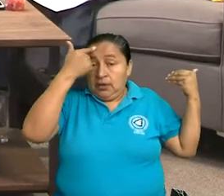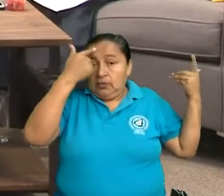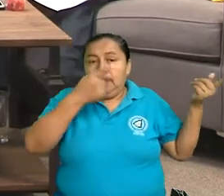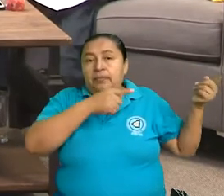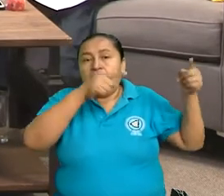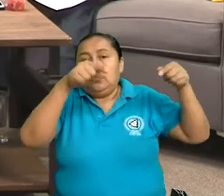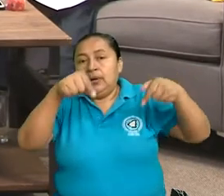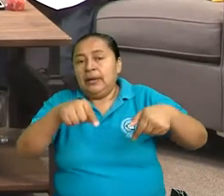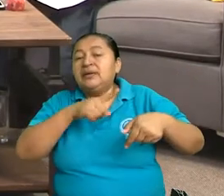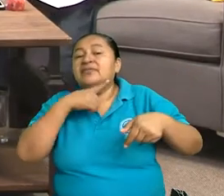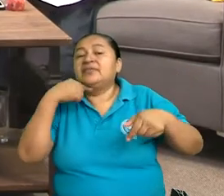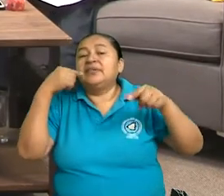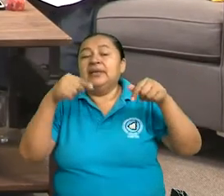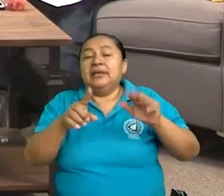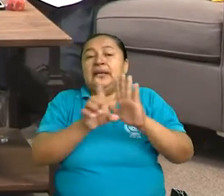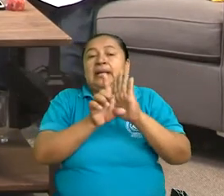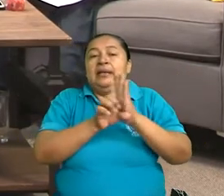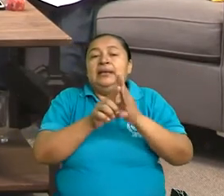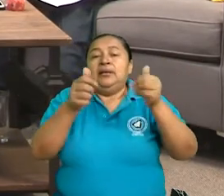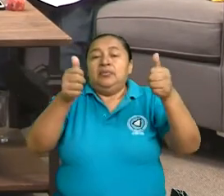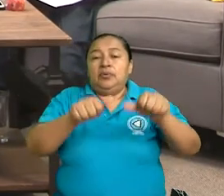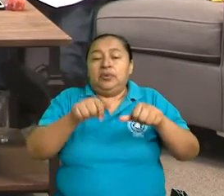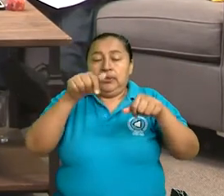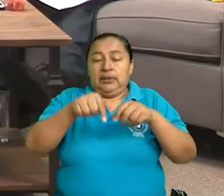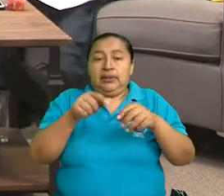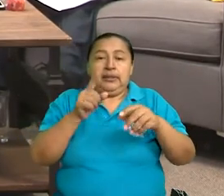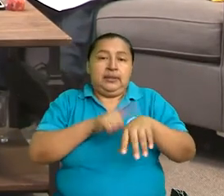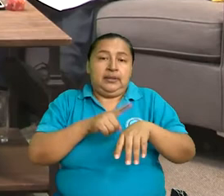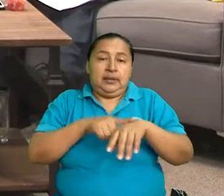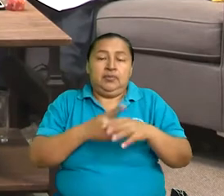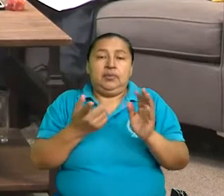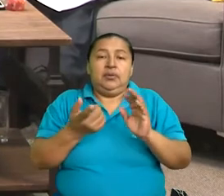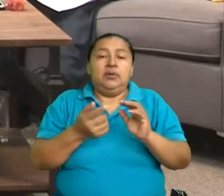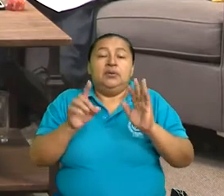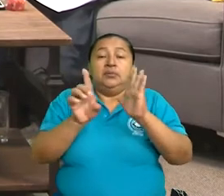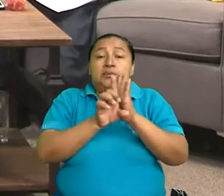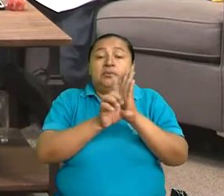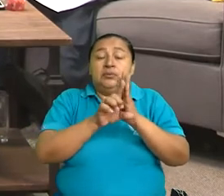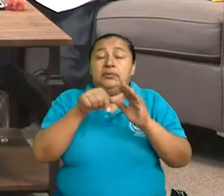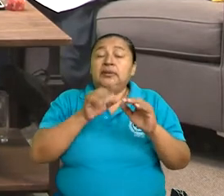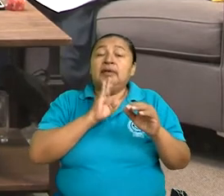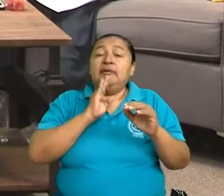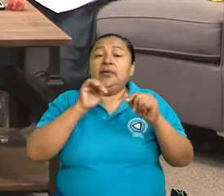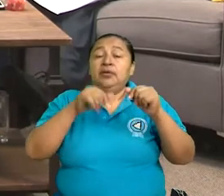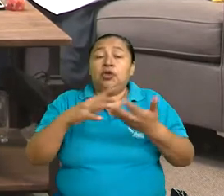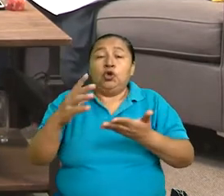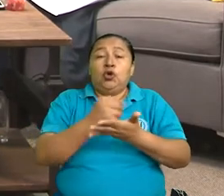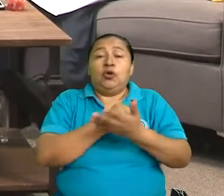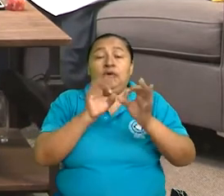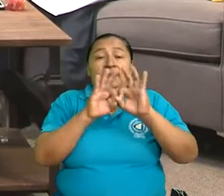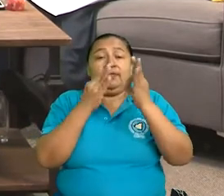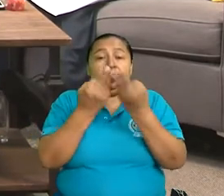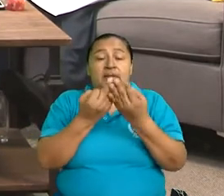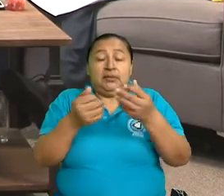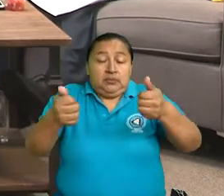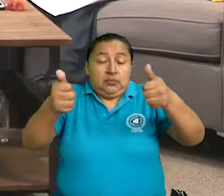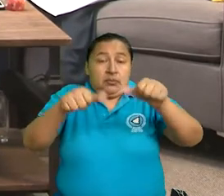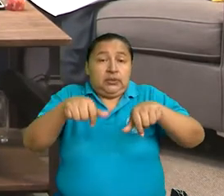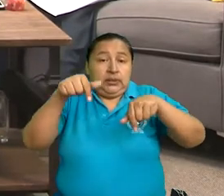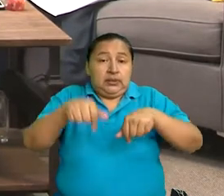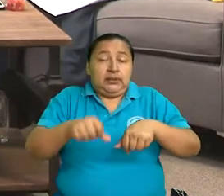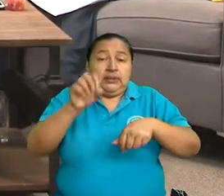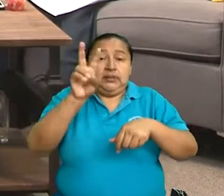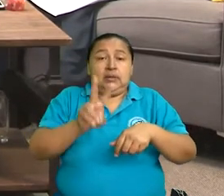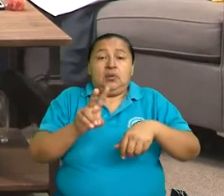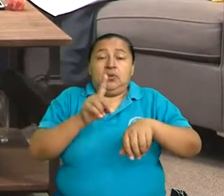y hace realidad las leyes que se han aprobado en este periodo. De las leyes que te mencioné, el Código de Familia se aprobó en esta